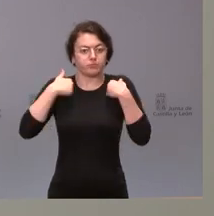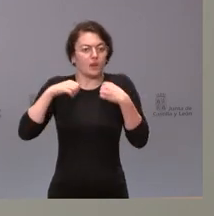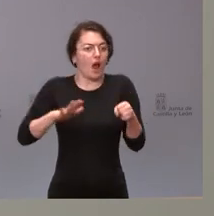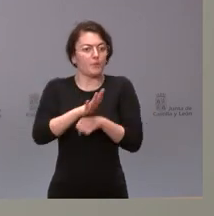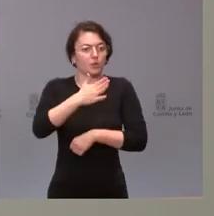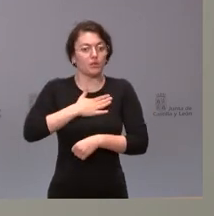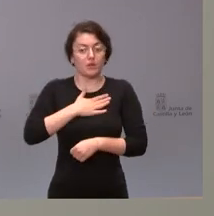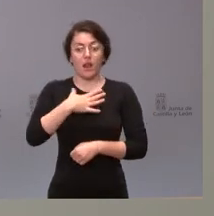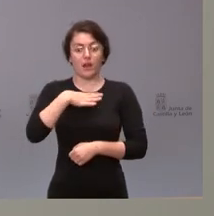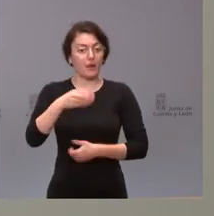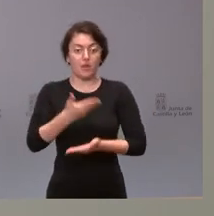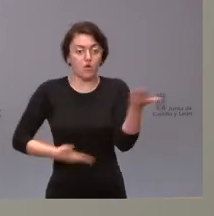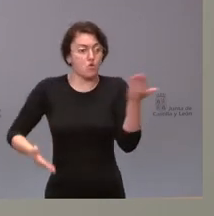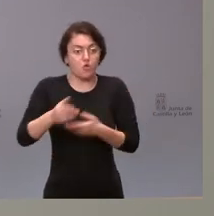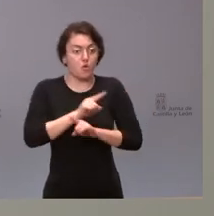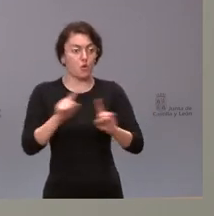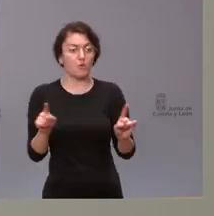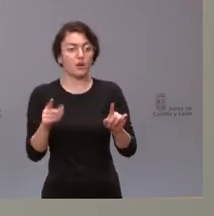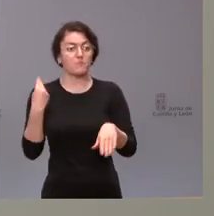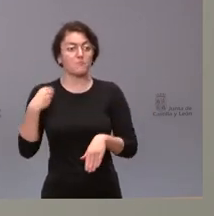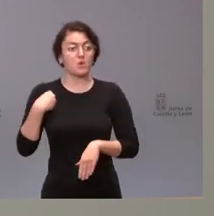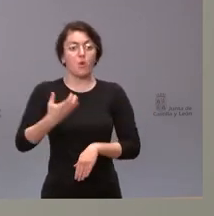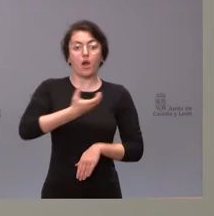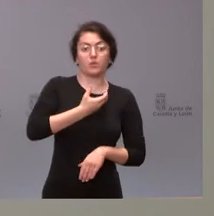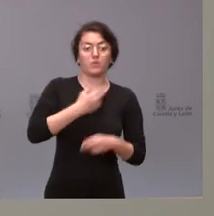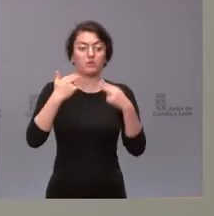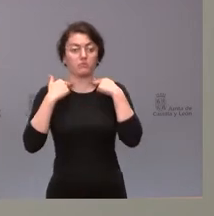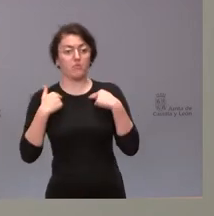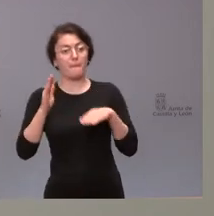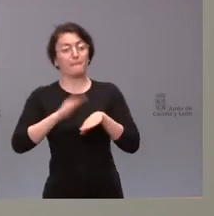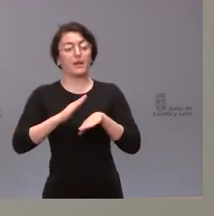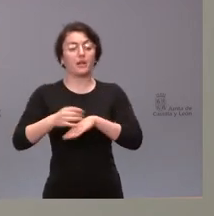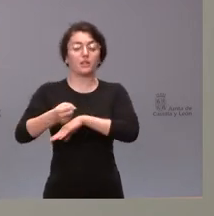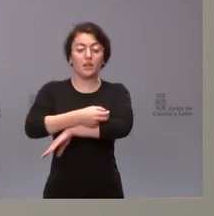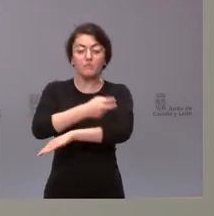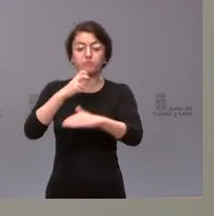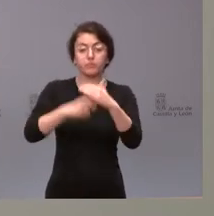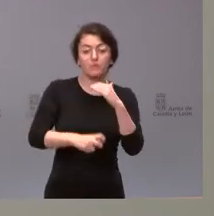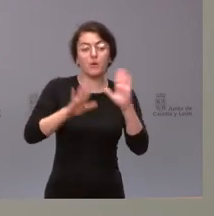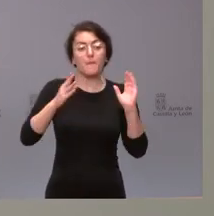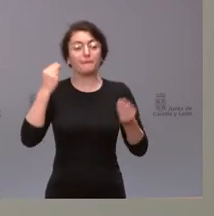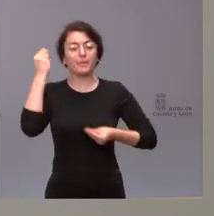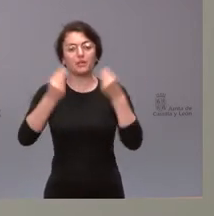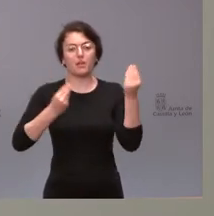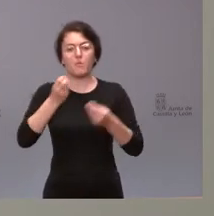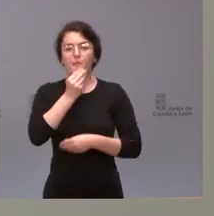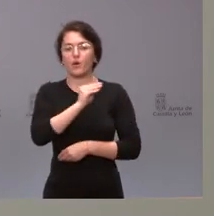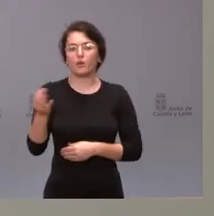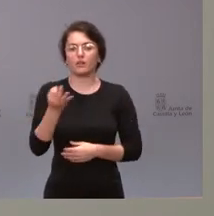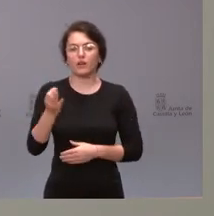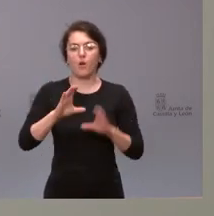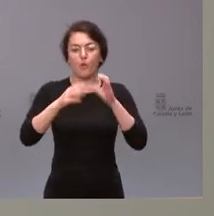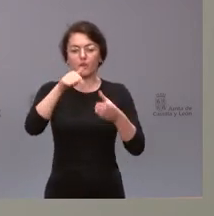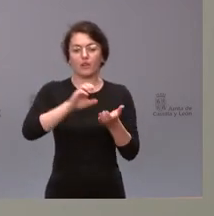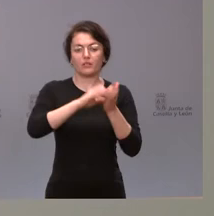colaborar con las corporaciones locales en los modelos de integración del ferrocarril y nos ha parecido oportuno que la Junta de Castilla y León tenga un papel